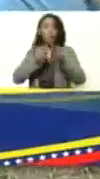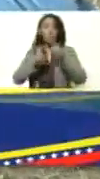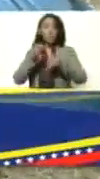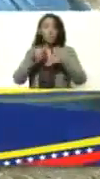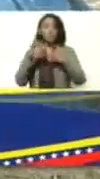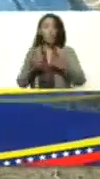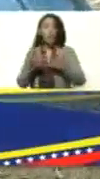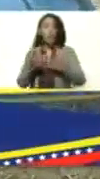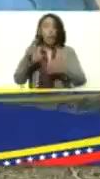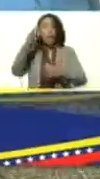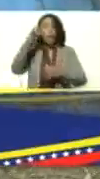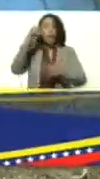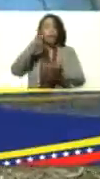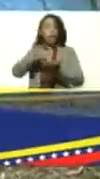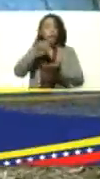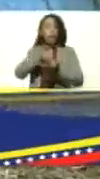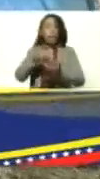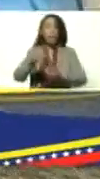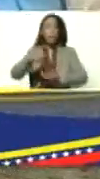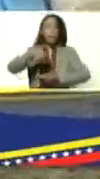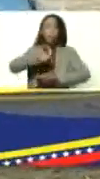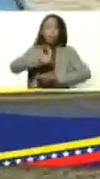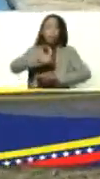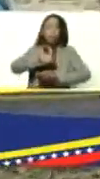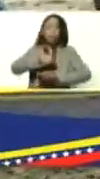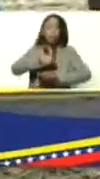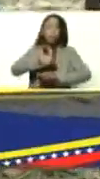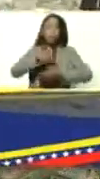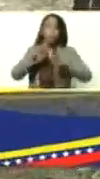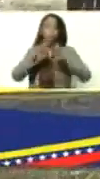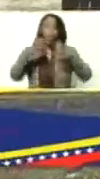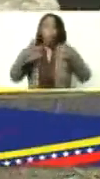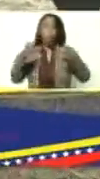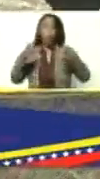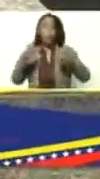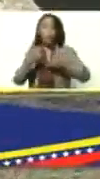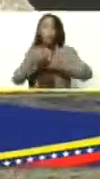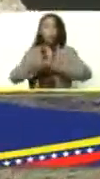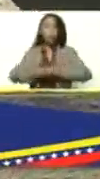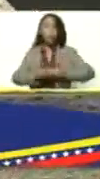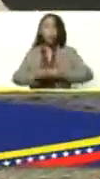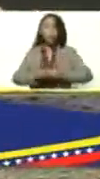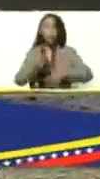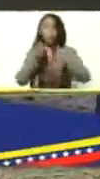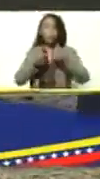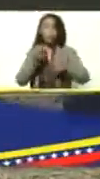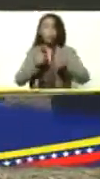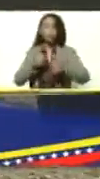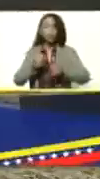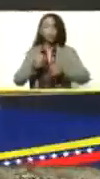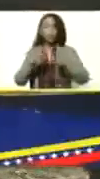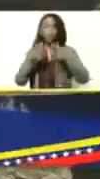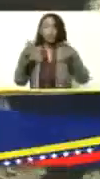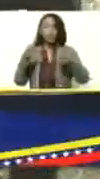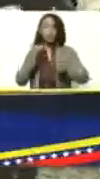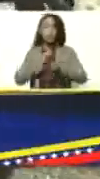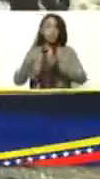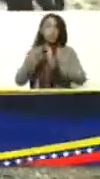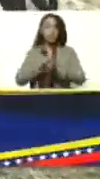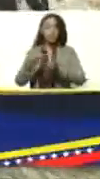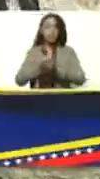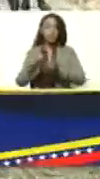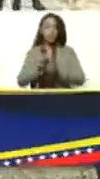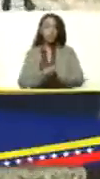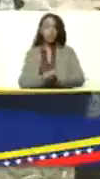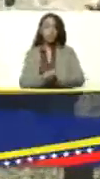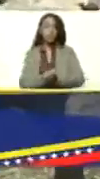de la cabra para alimentar los corderos de los oveos. Y con la leche de las ovejas es que hacemos el queso madurado.